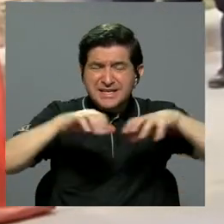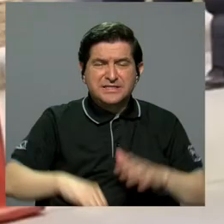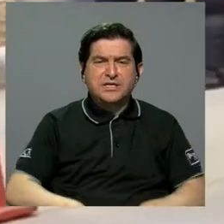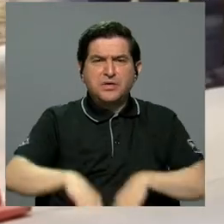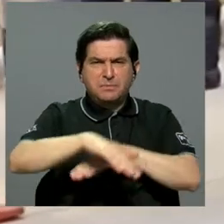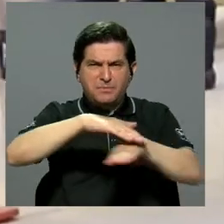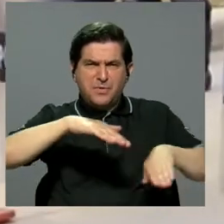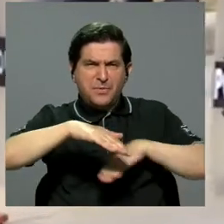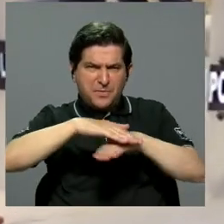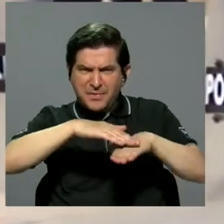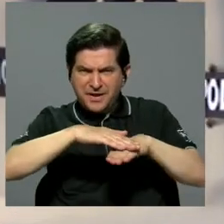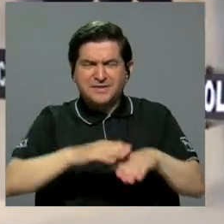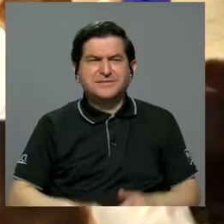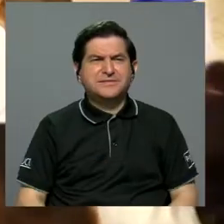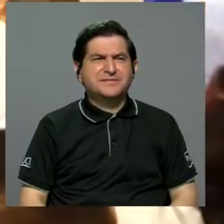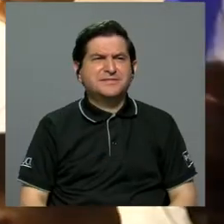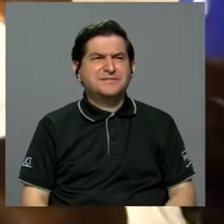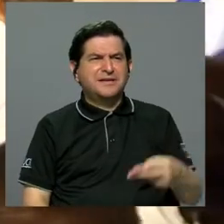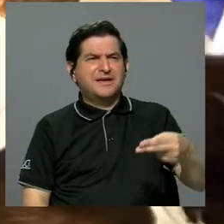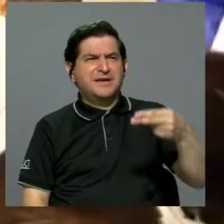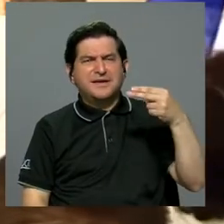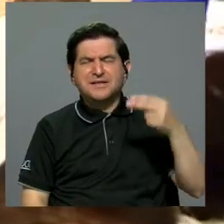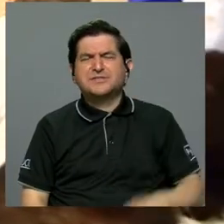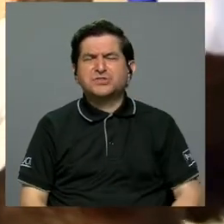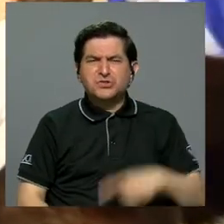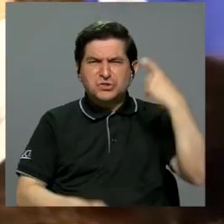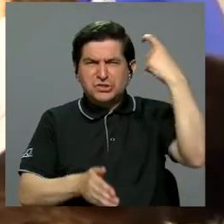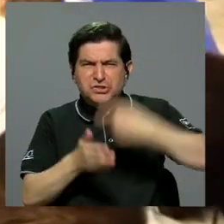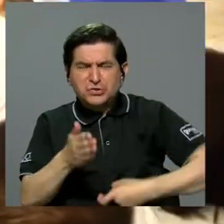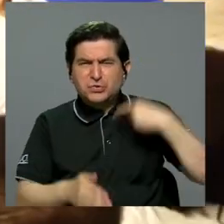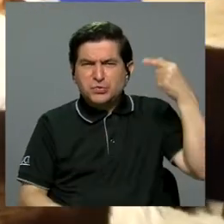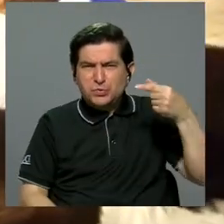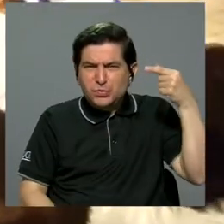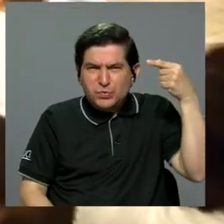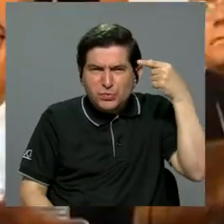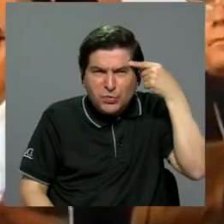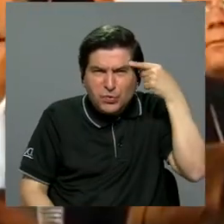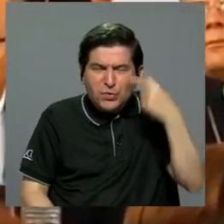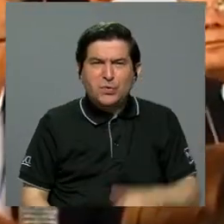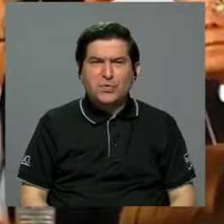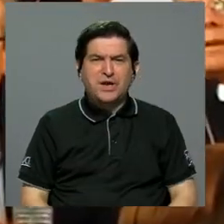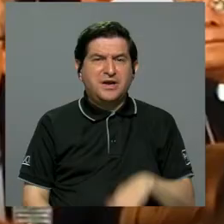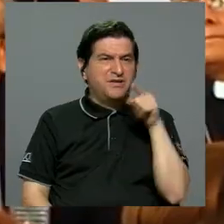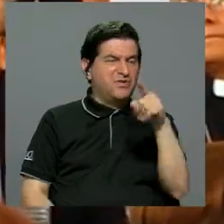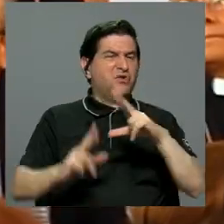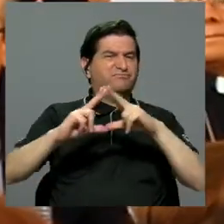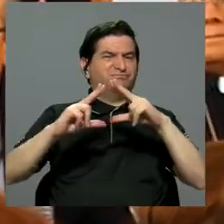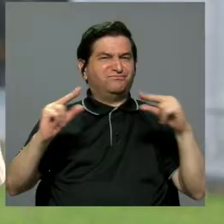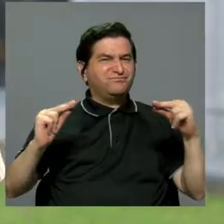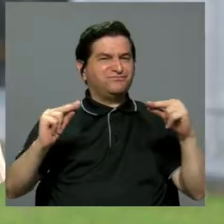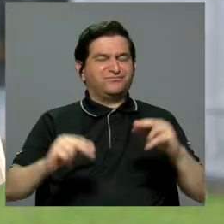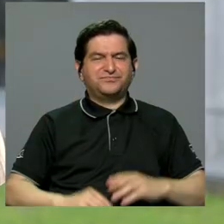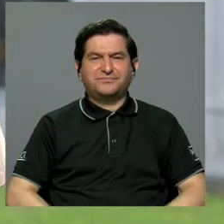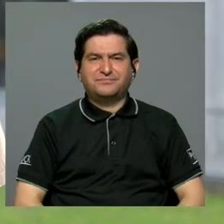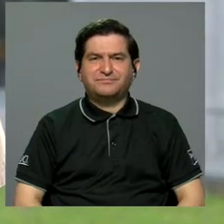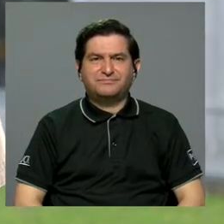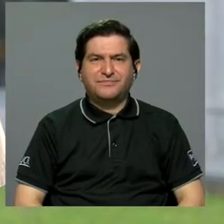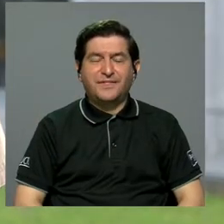tipo, basadas en un antecedente autoritario del gobierno de Nicaragua,